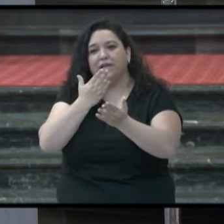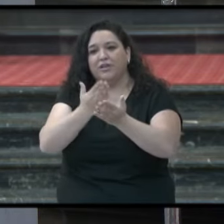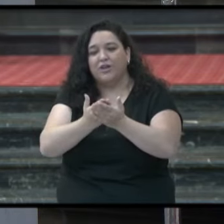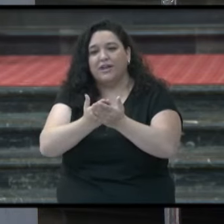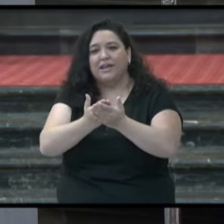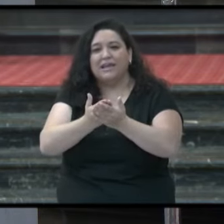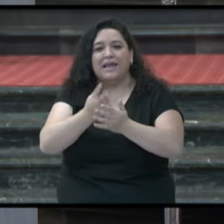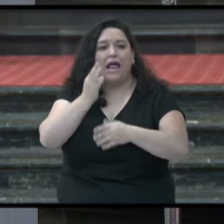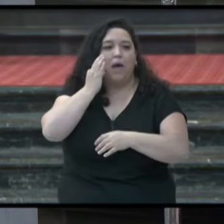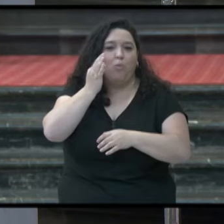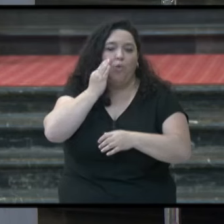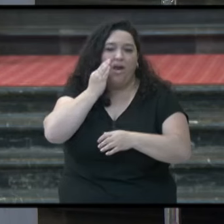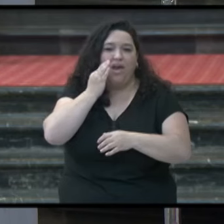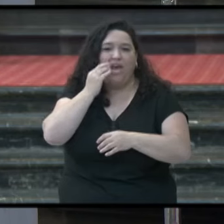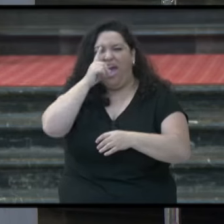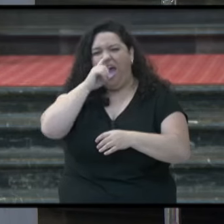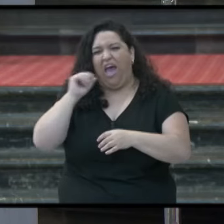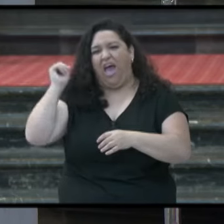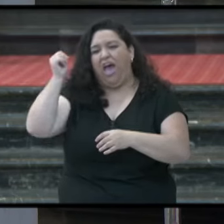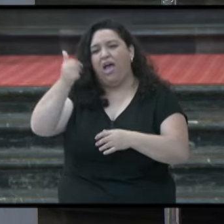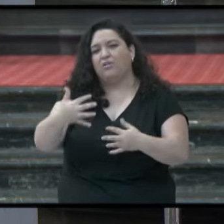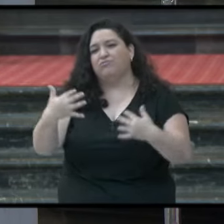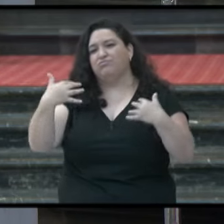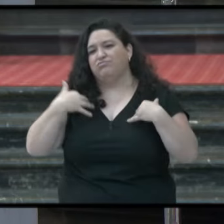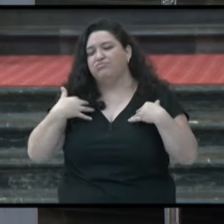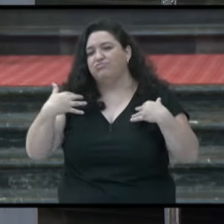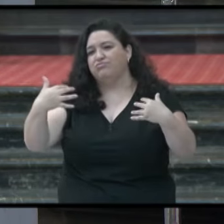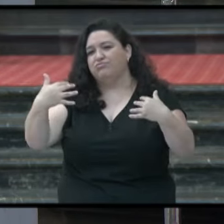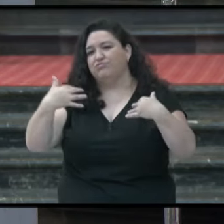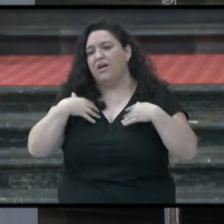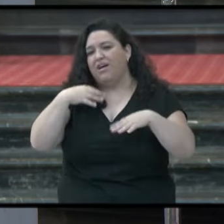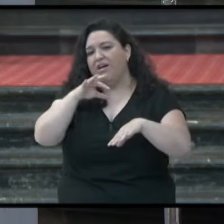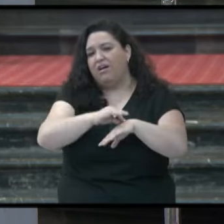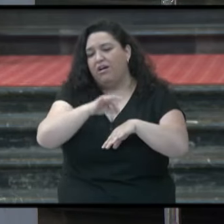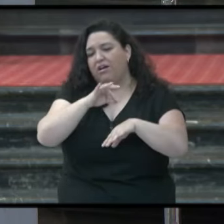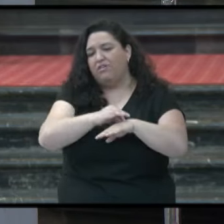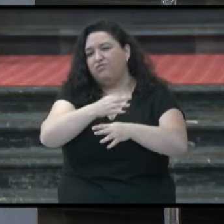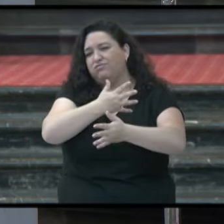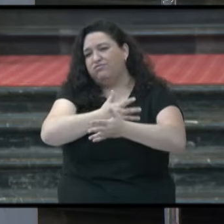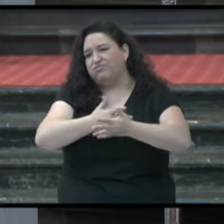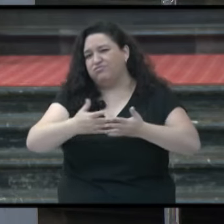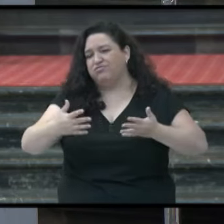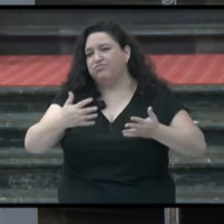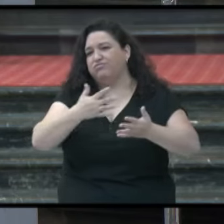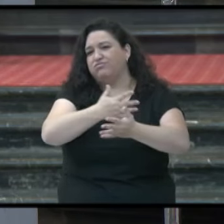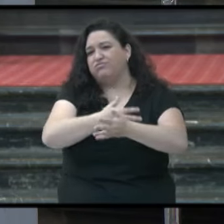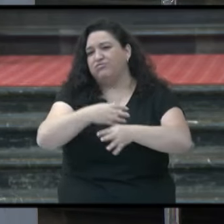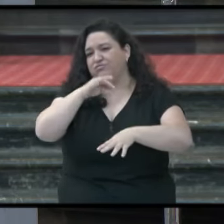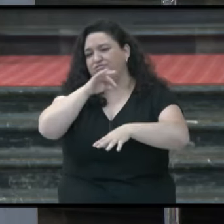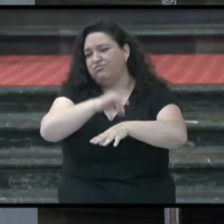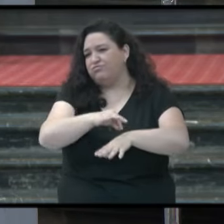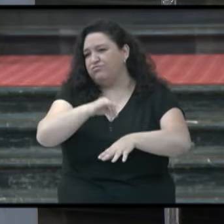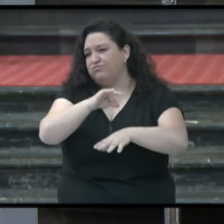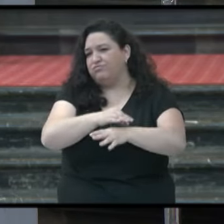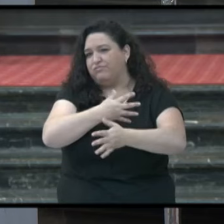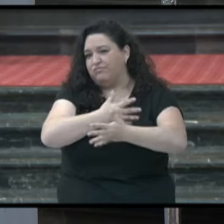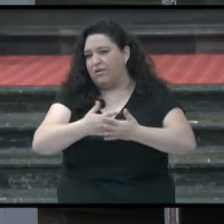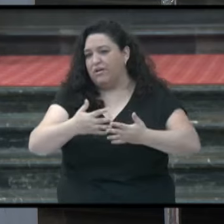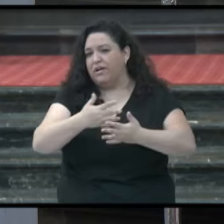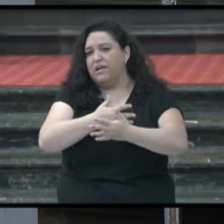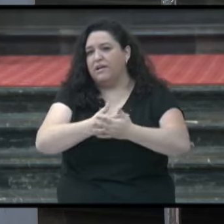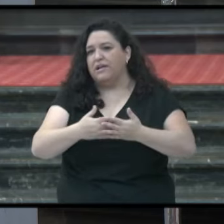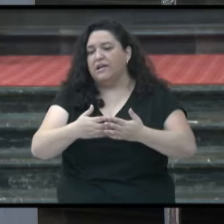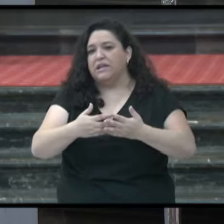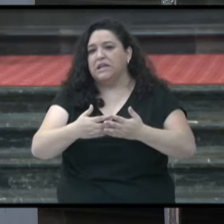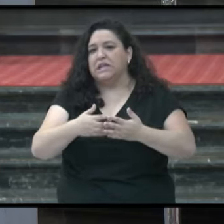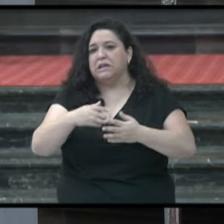que llevaba años y años sufriendo flujos de sangre, hemorragias y nadie